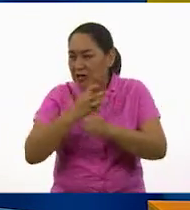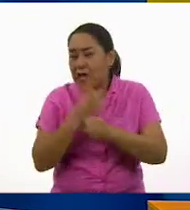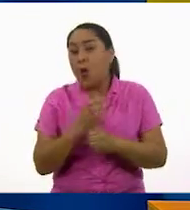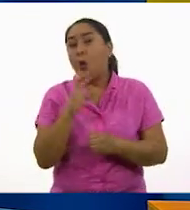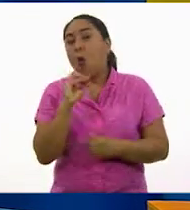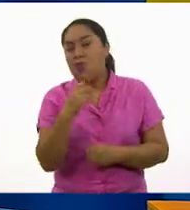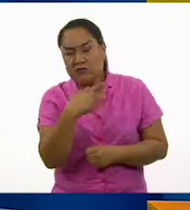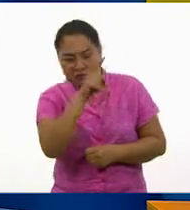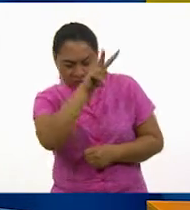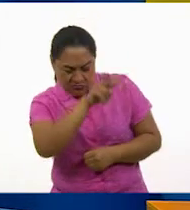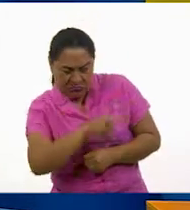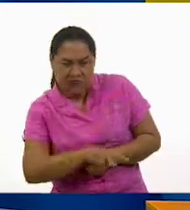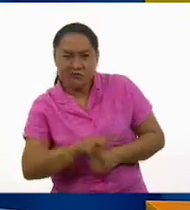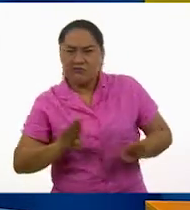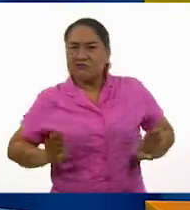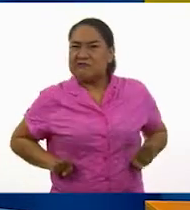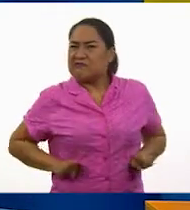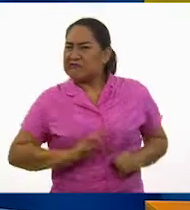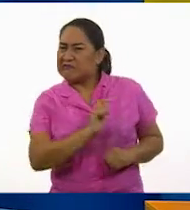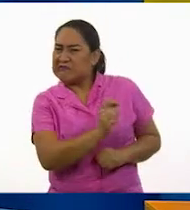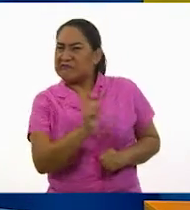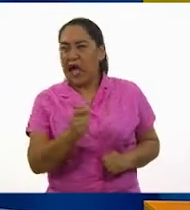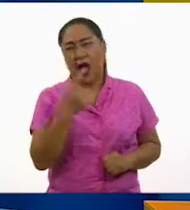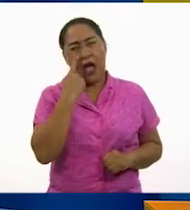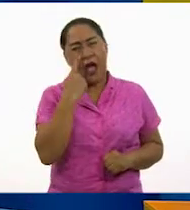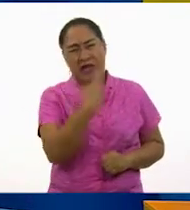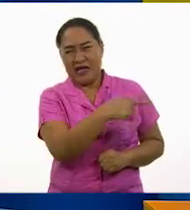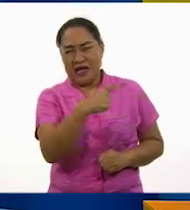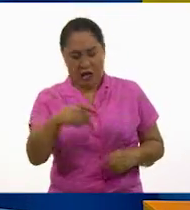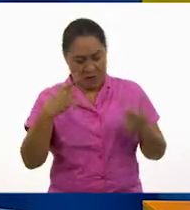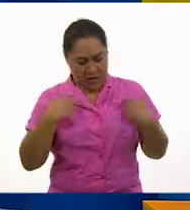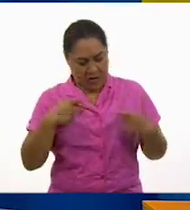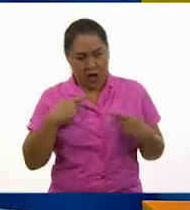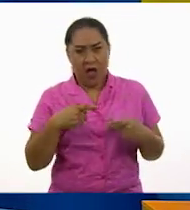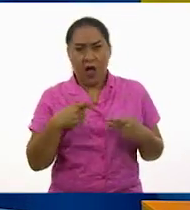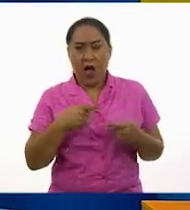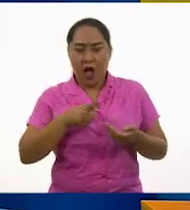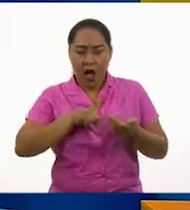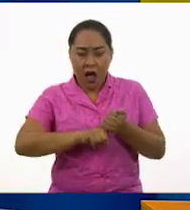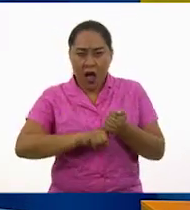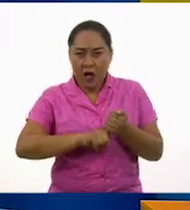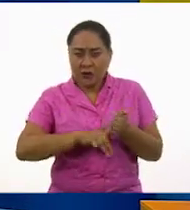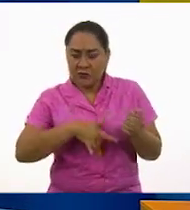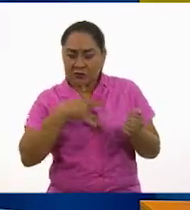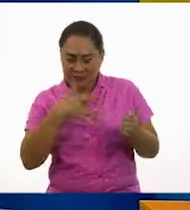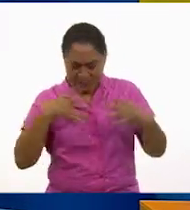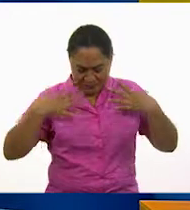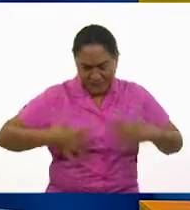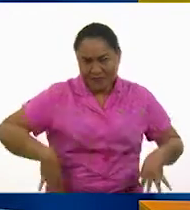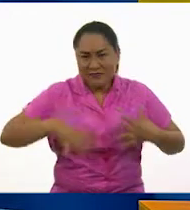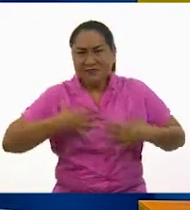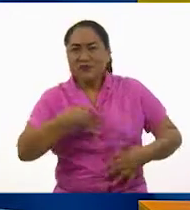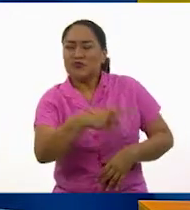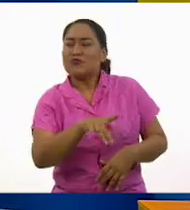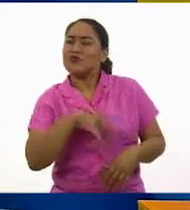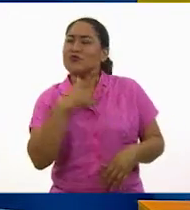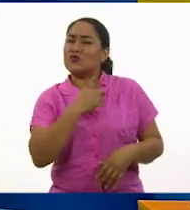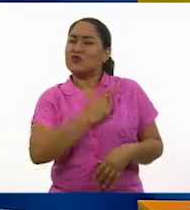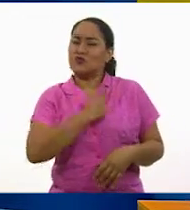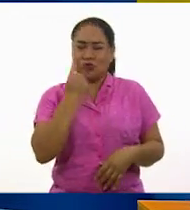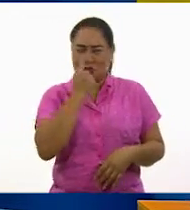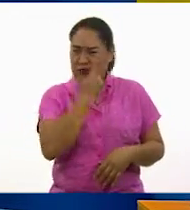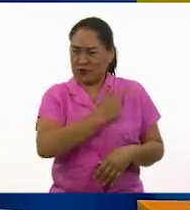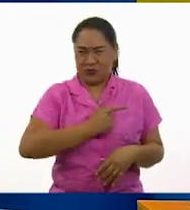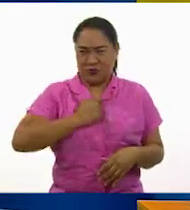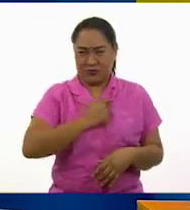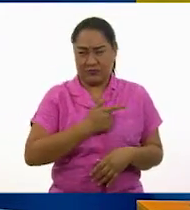apariencia, como ocurre con las personas que descubren su identidad a partir de su forma de vestir. Y eso no es solo en